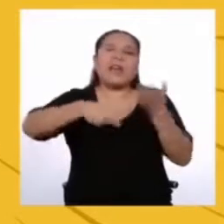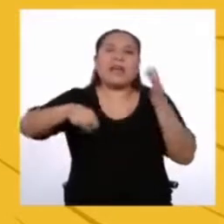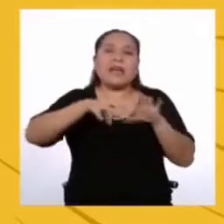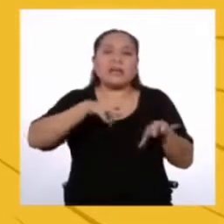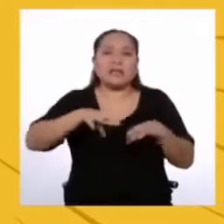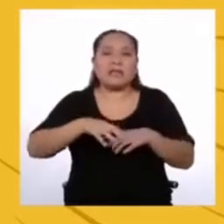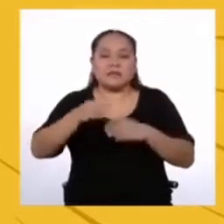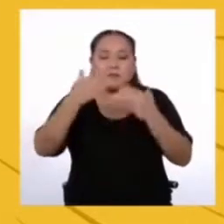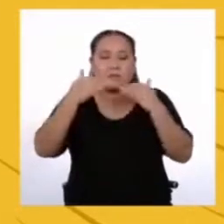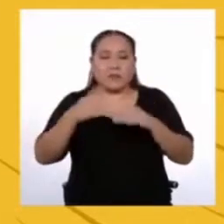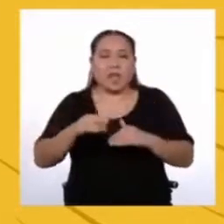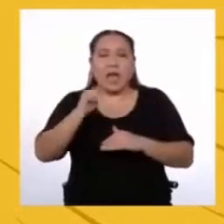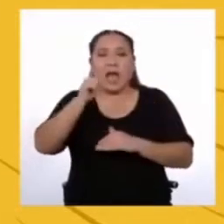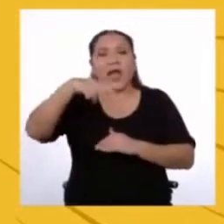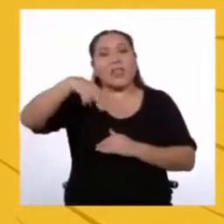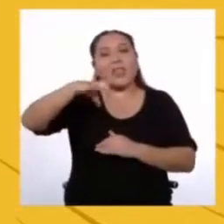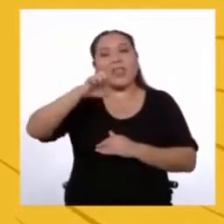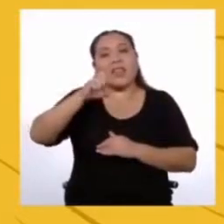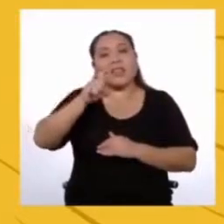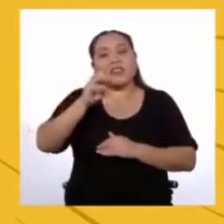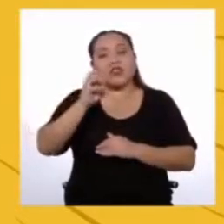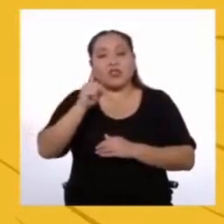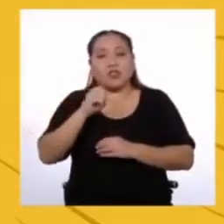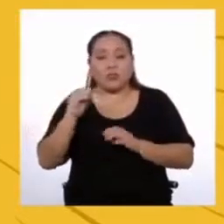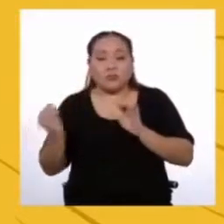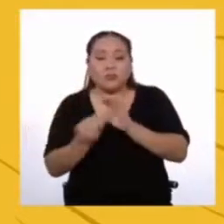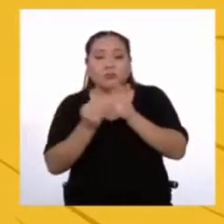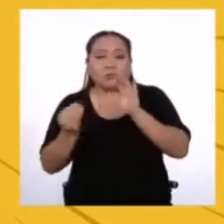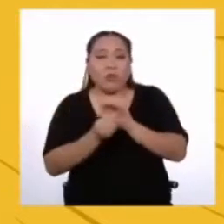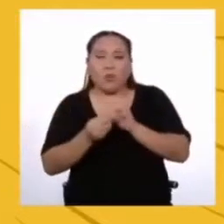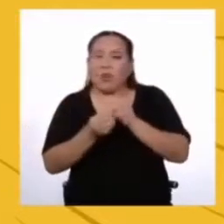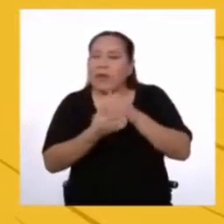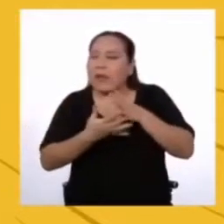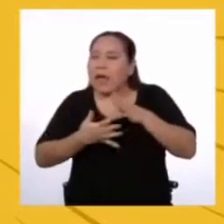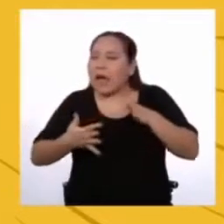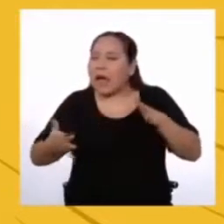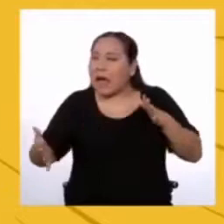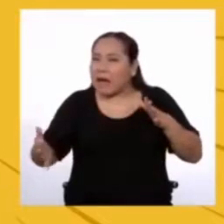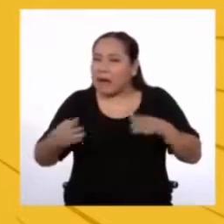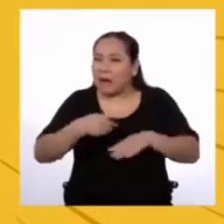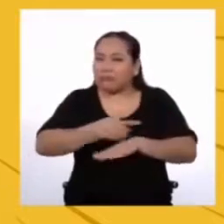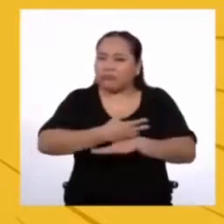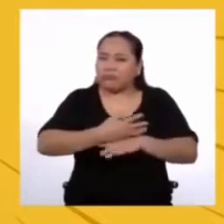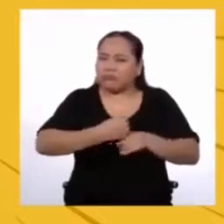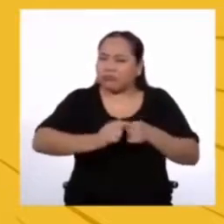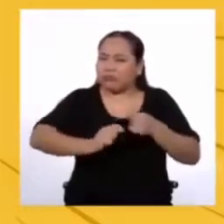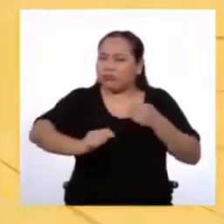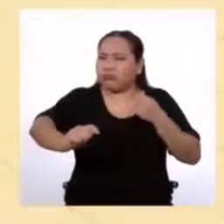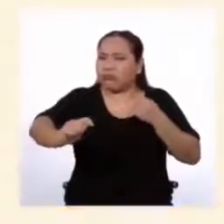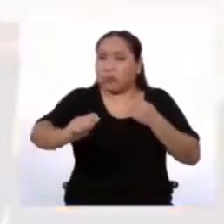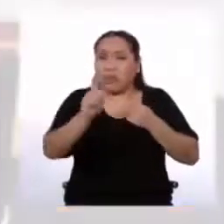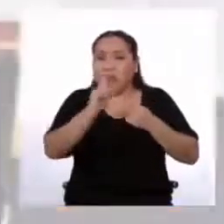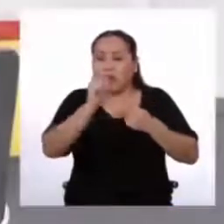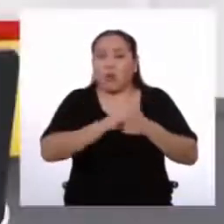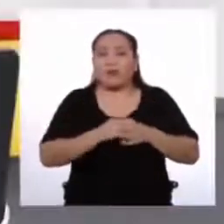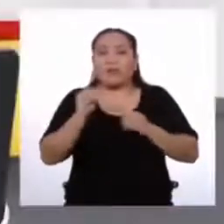anexos Y que contiene información que por su extensión no puede ubicarse dentro de la normativa